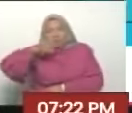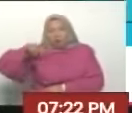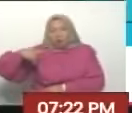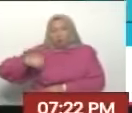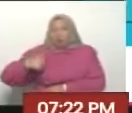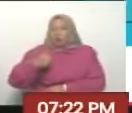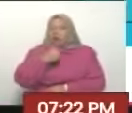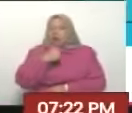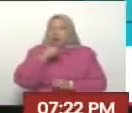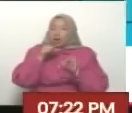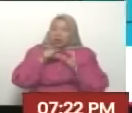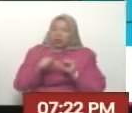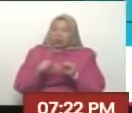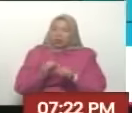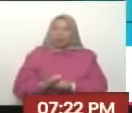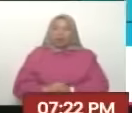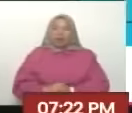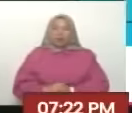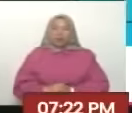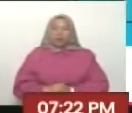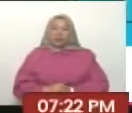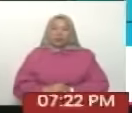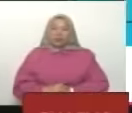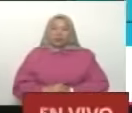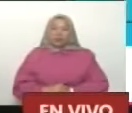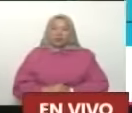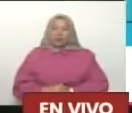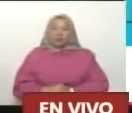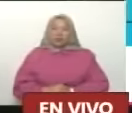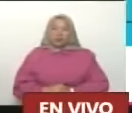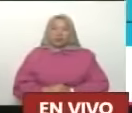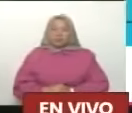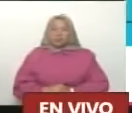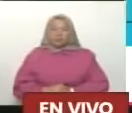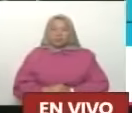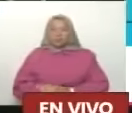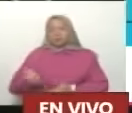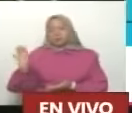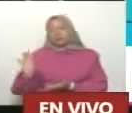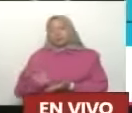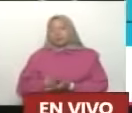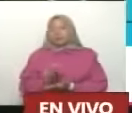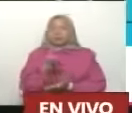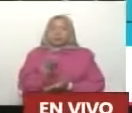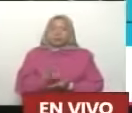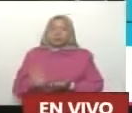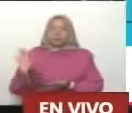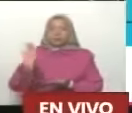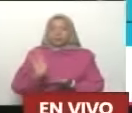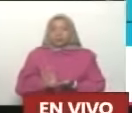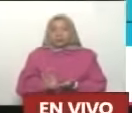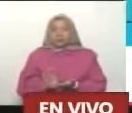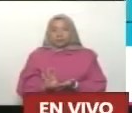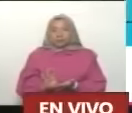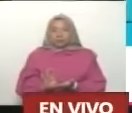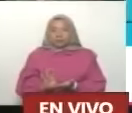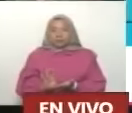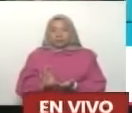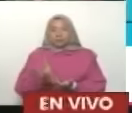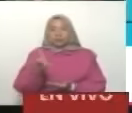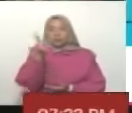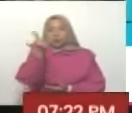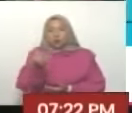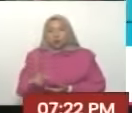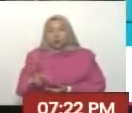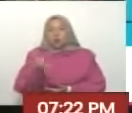quien nos detenga por eso desde ese día tengo pegada una canción que creo que la canta Jorge